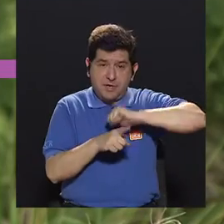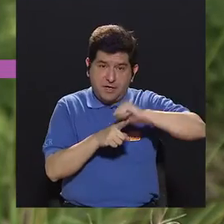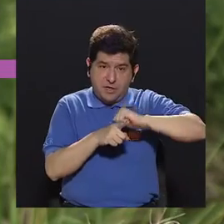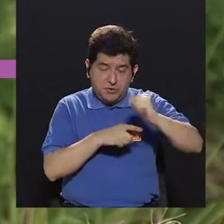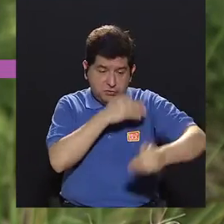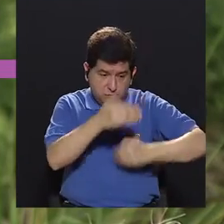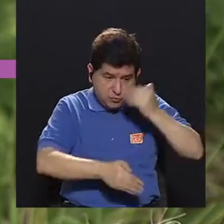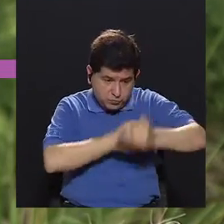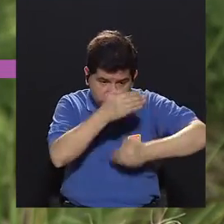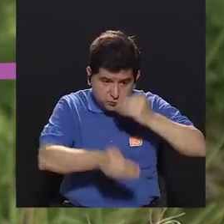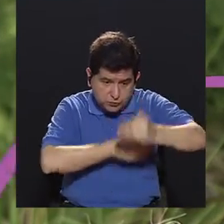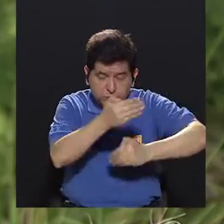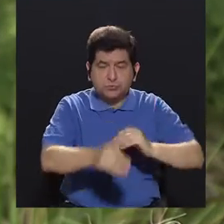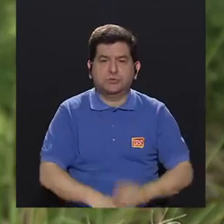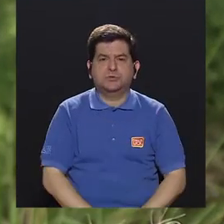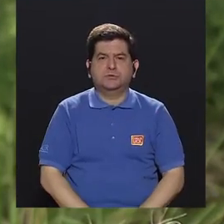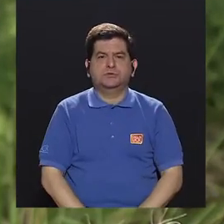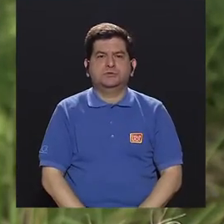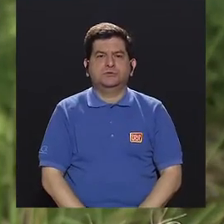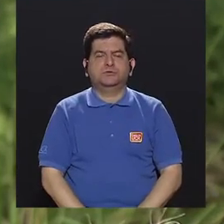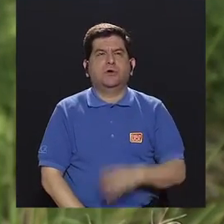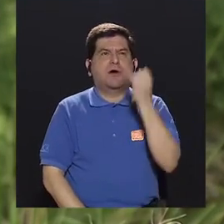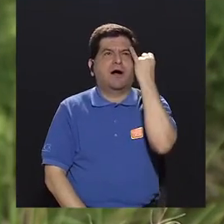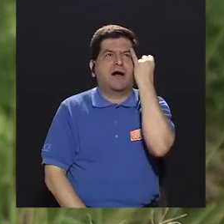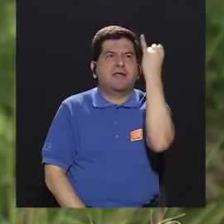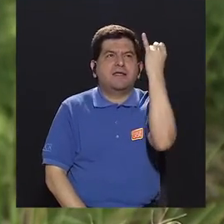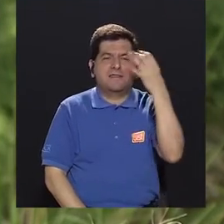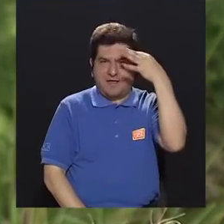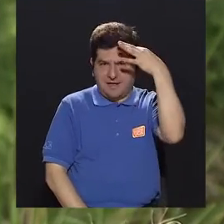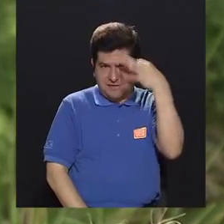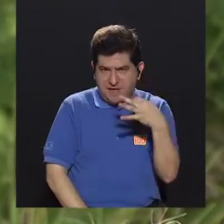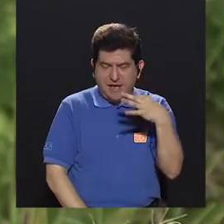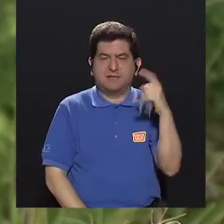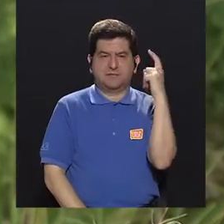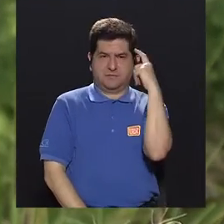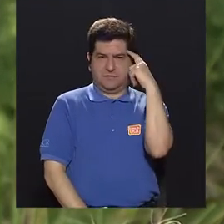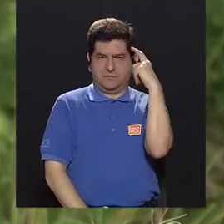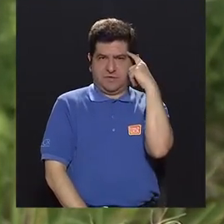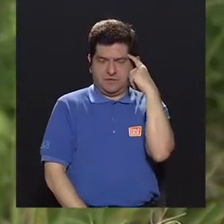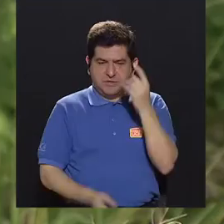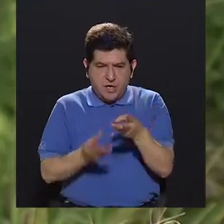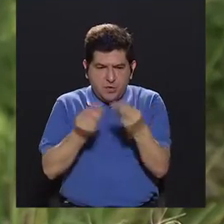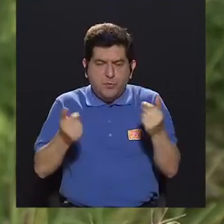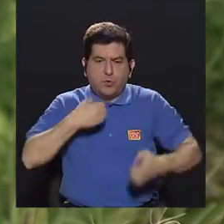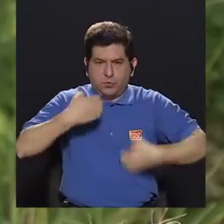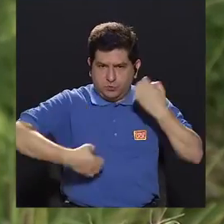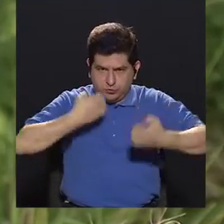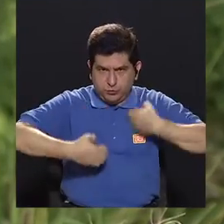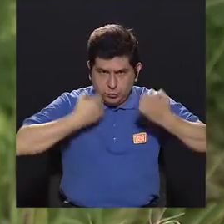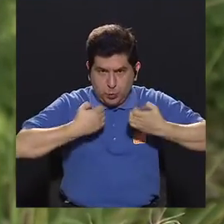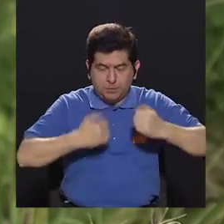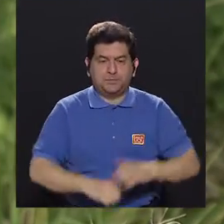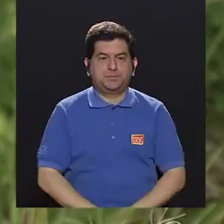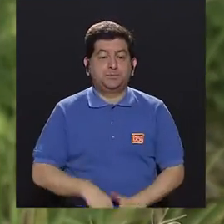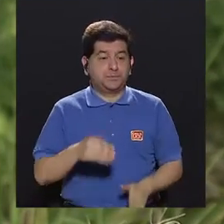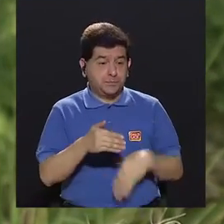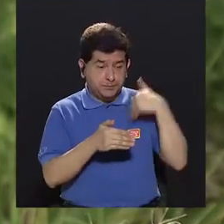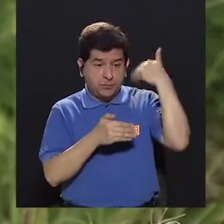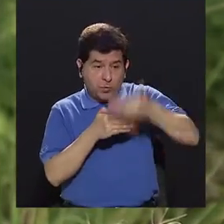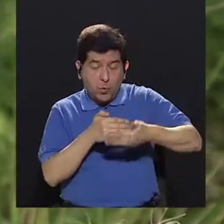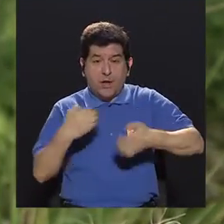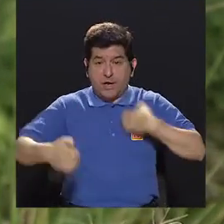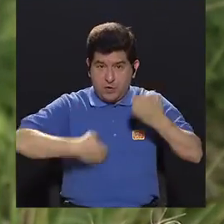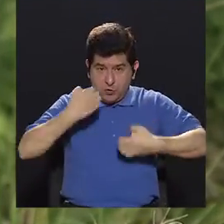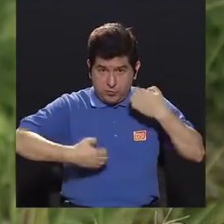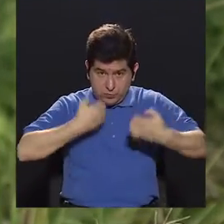nuestros procesos, es que existen ideas, creencias y pensamientos que generan una emoción. Y a partir de